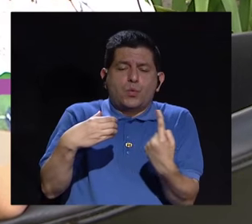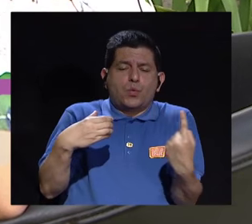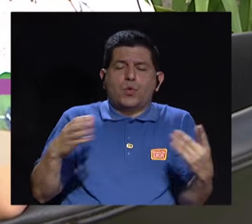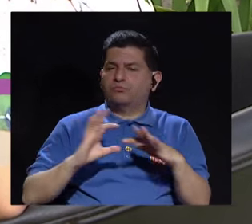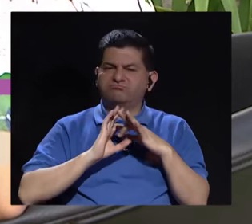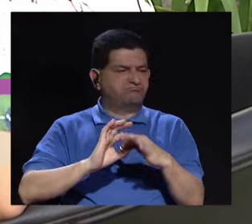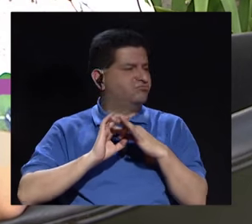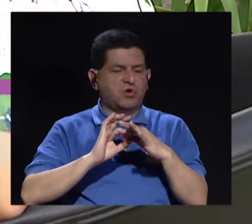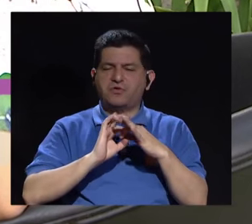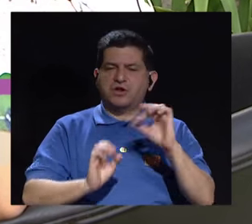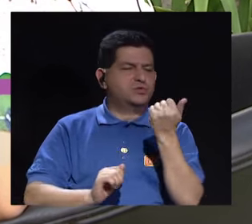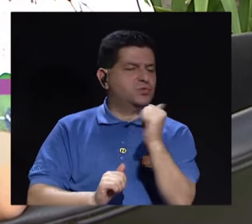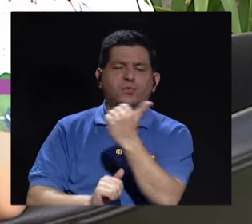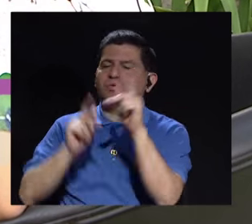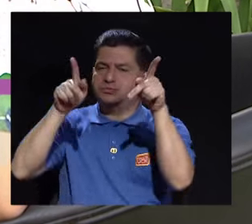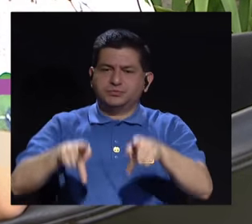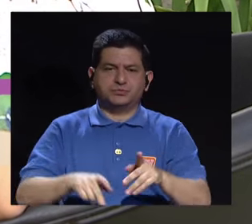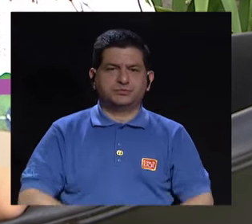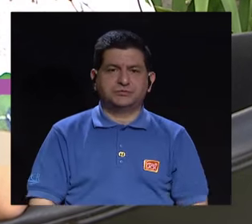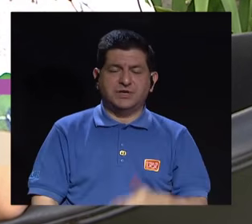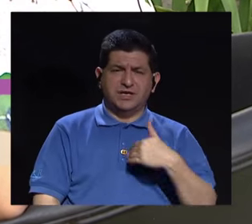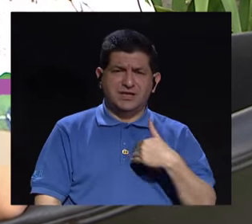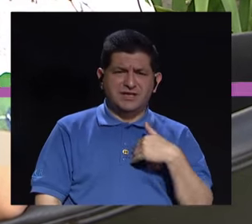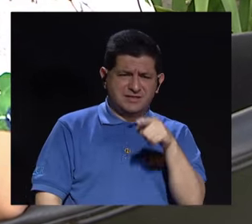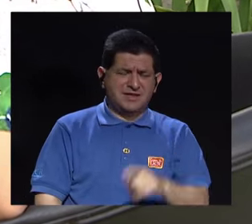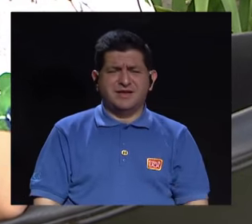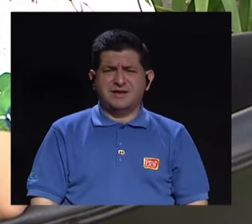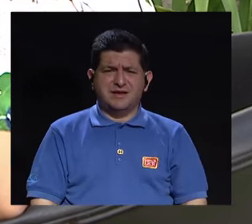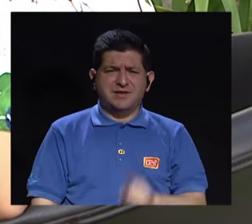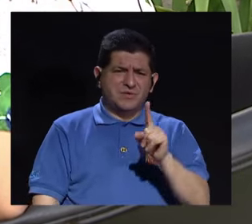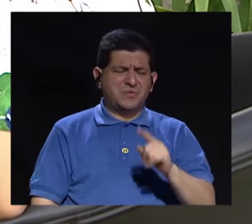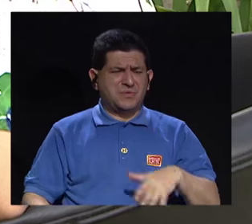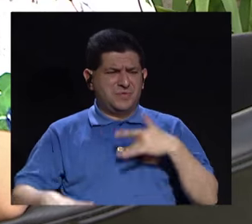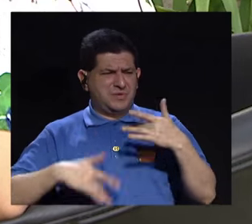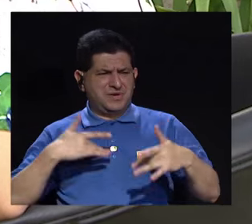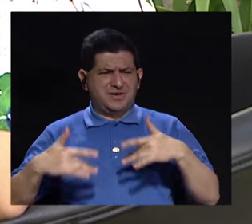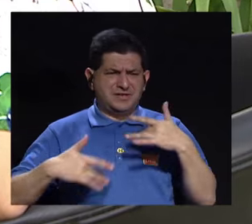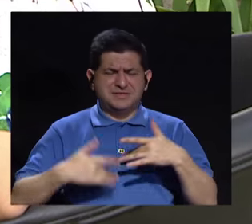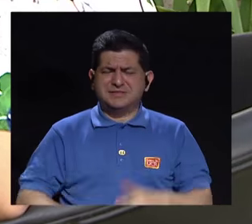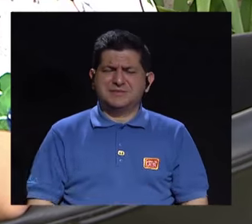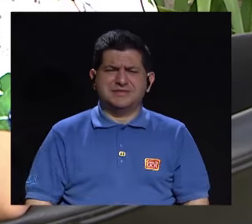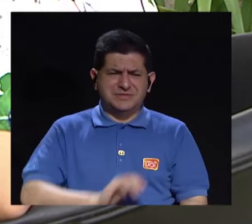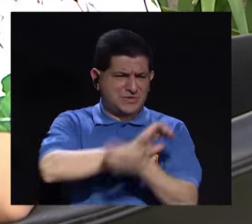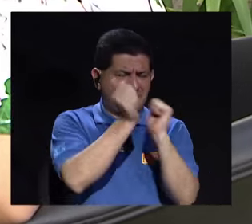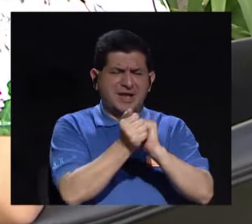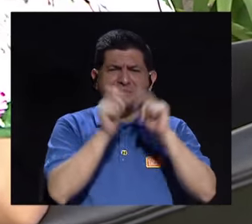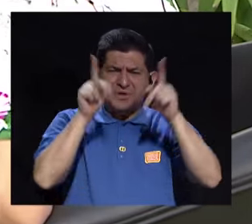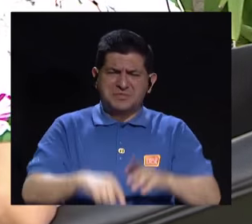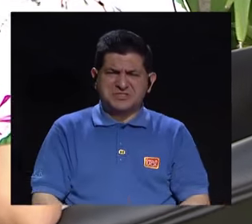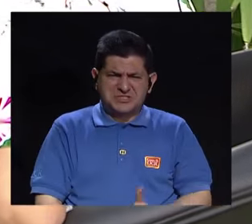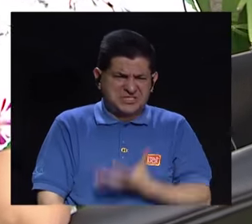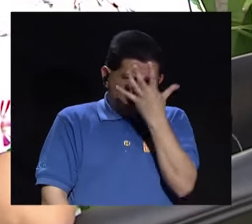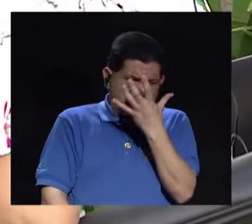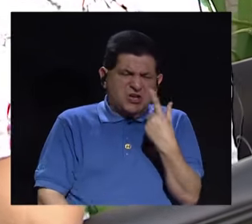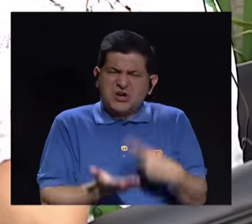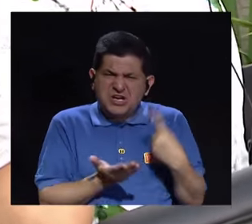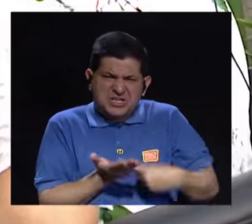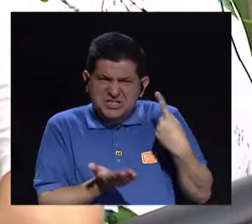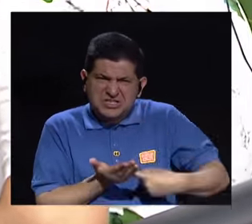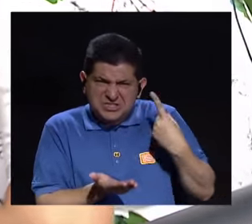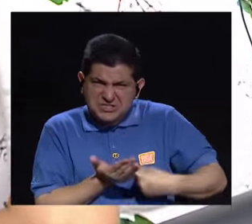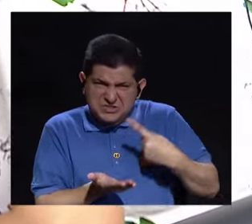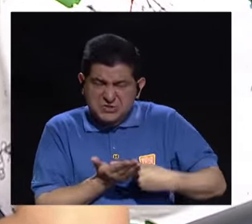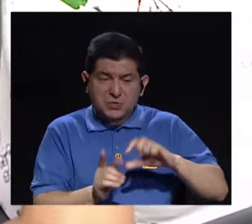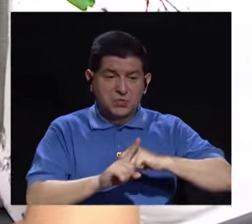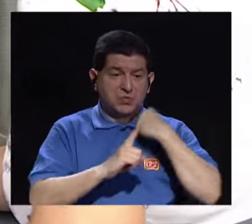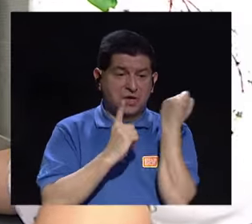relaciones bastante, y además tiene un humor muy cambiante, es una persona que está irascible, que discute, que,